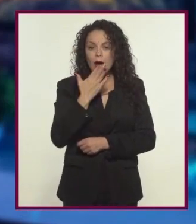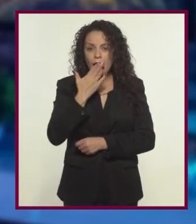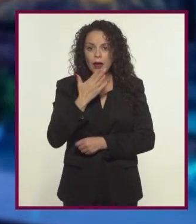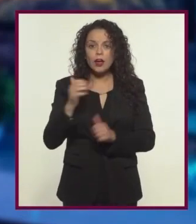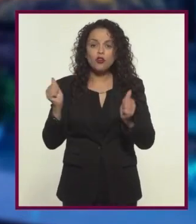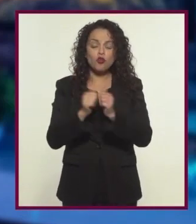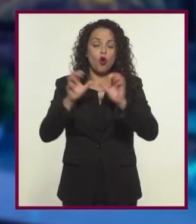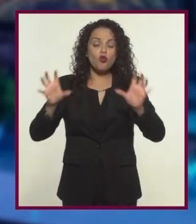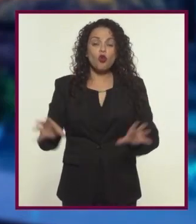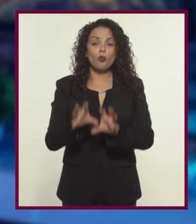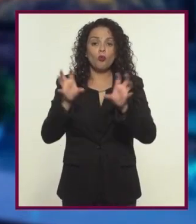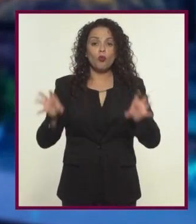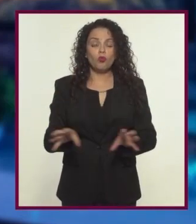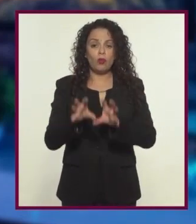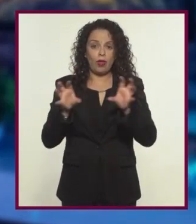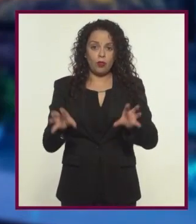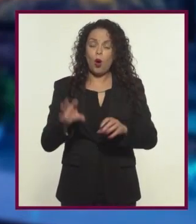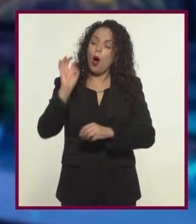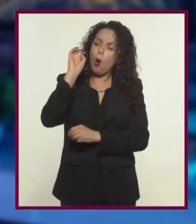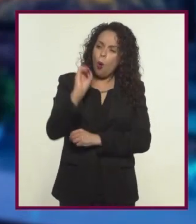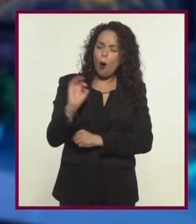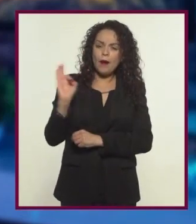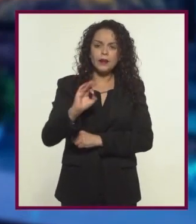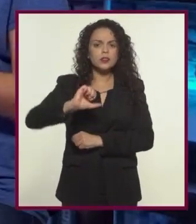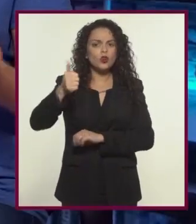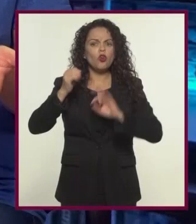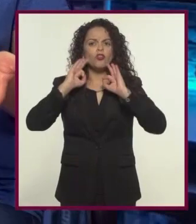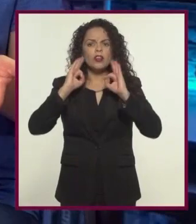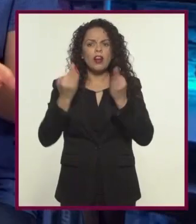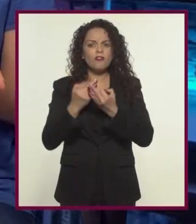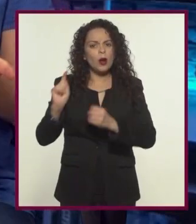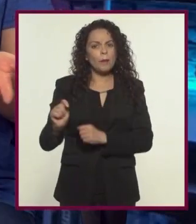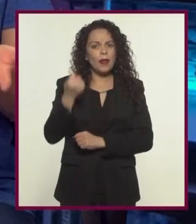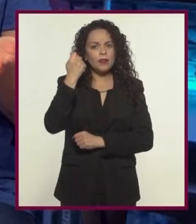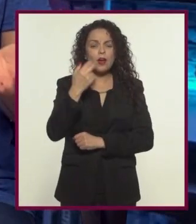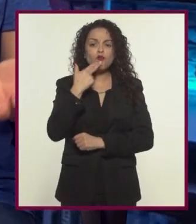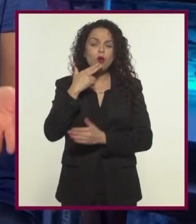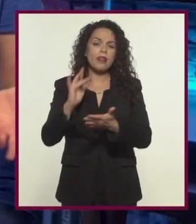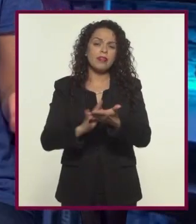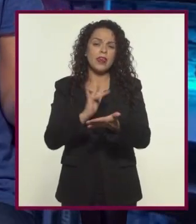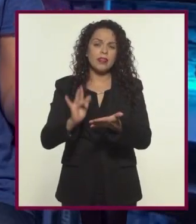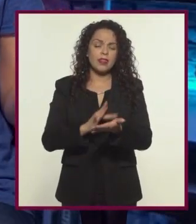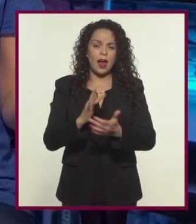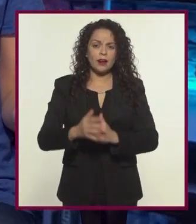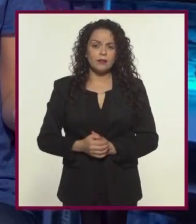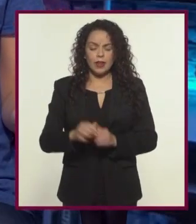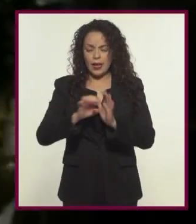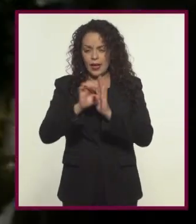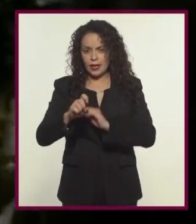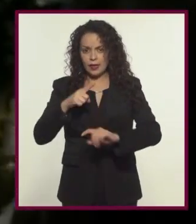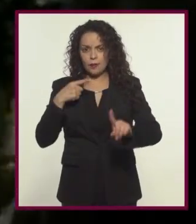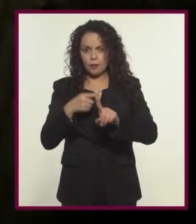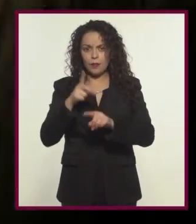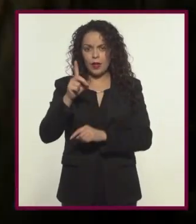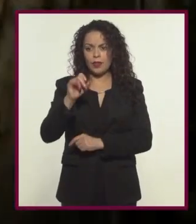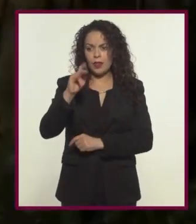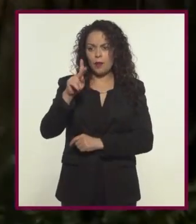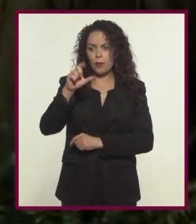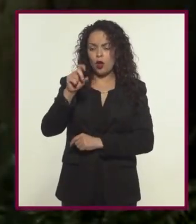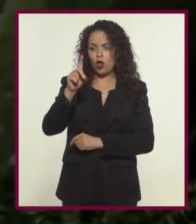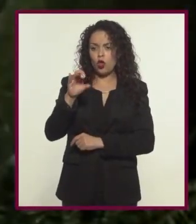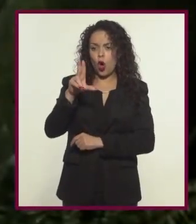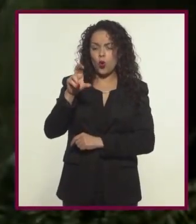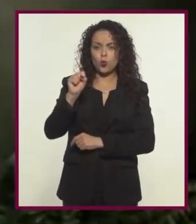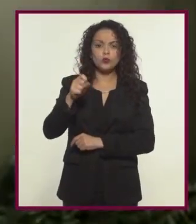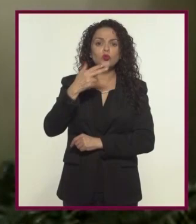que utilizan imágenes generadas por computadora o alguna otra forma de tecnología digital Es el caso